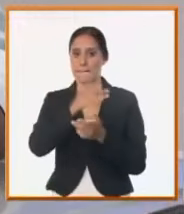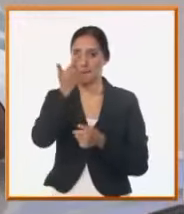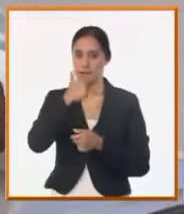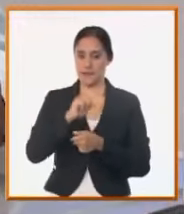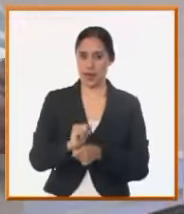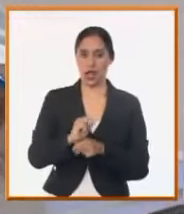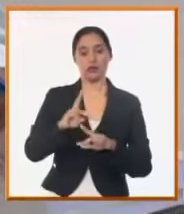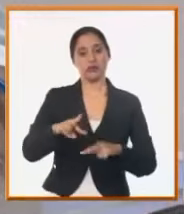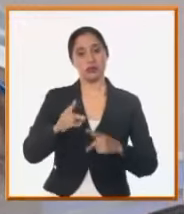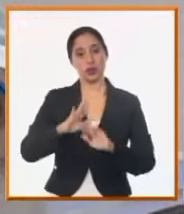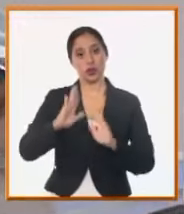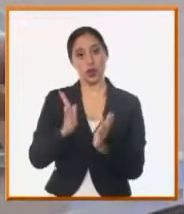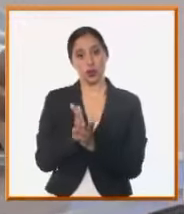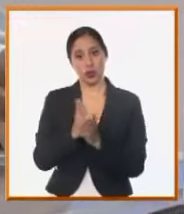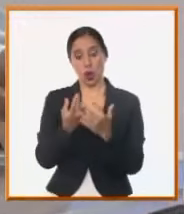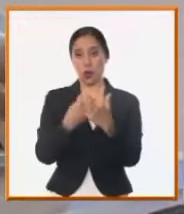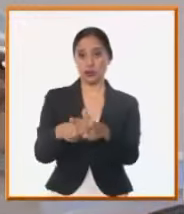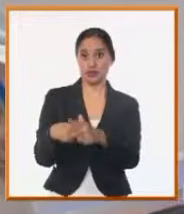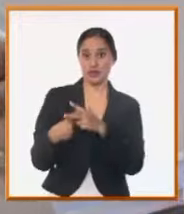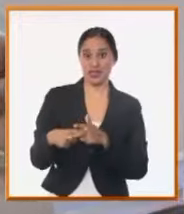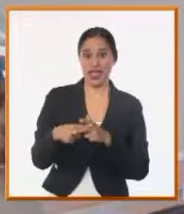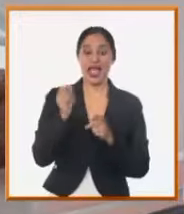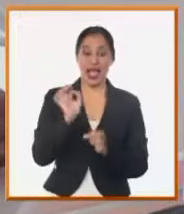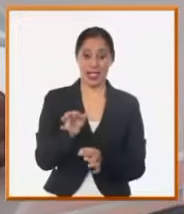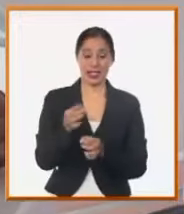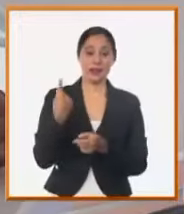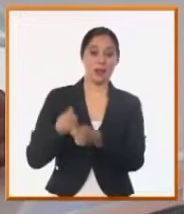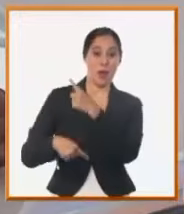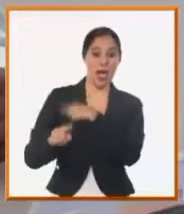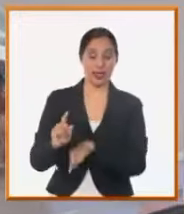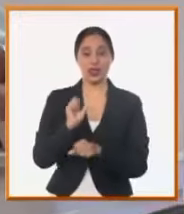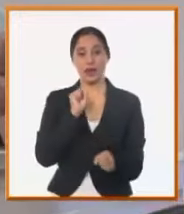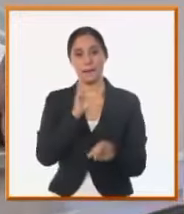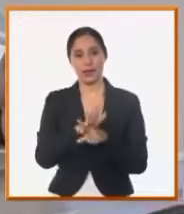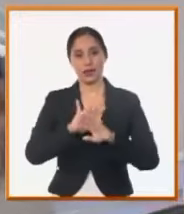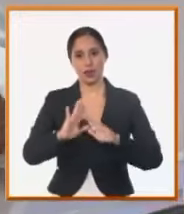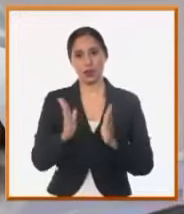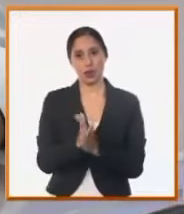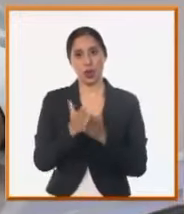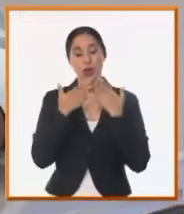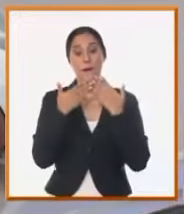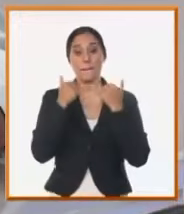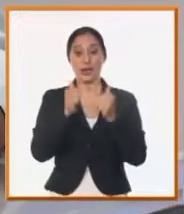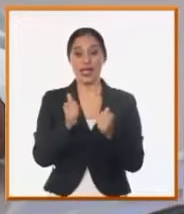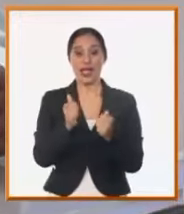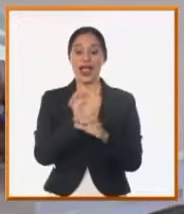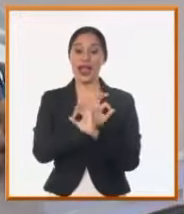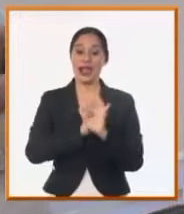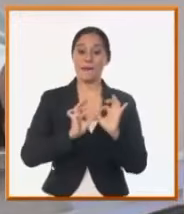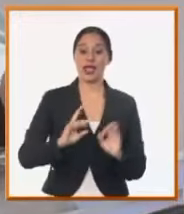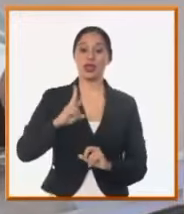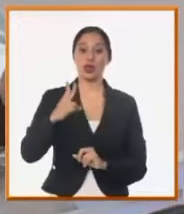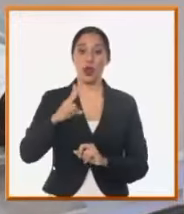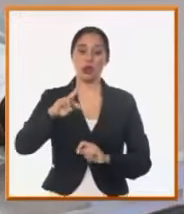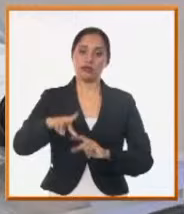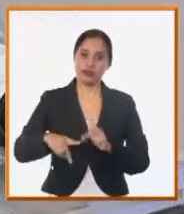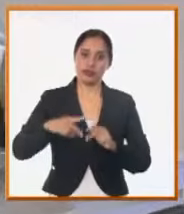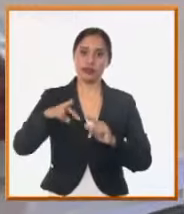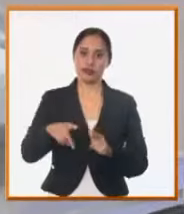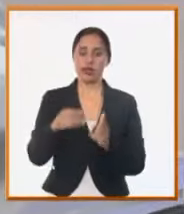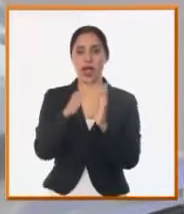secundario y desde esa fecha de un usuario que había que limpiar prácticamente dos veces en el mes desde